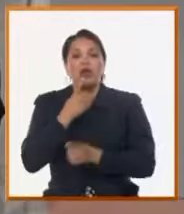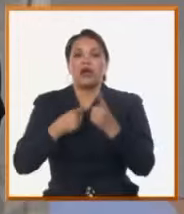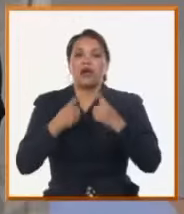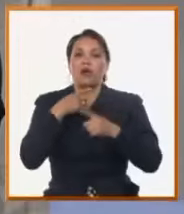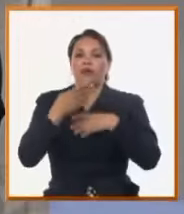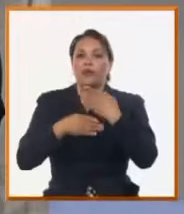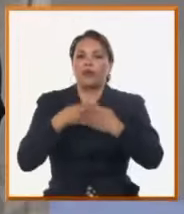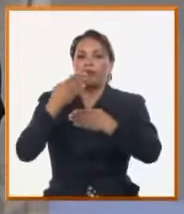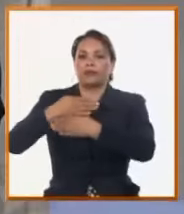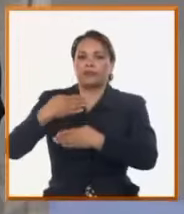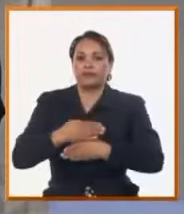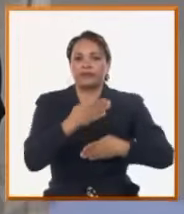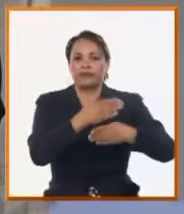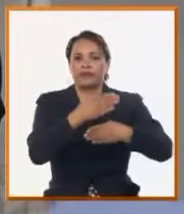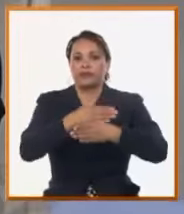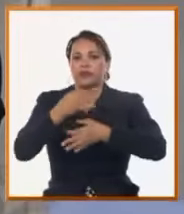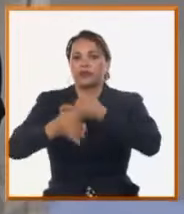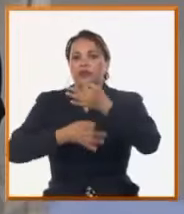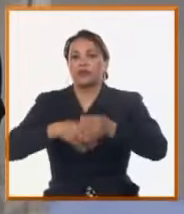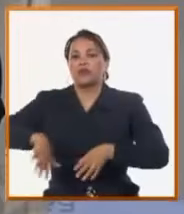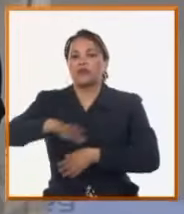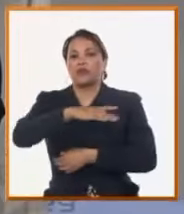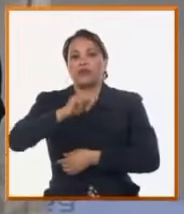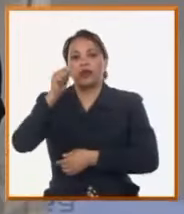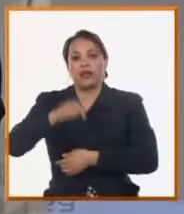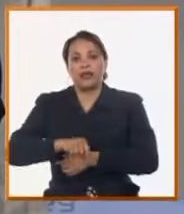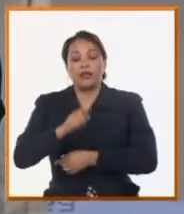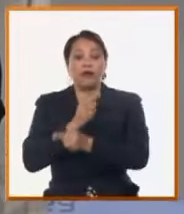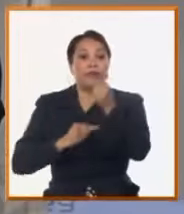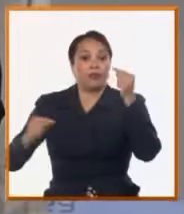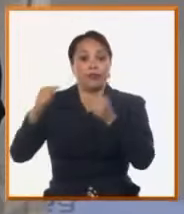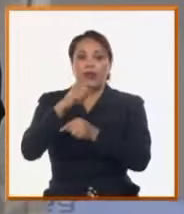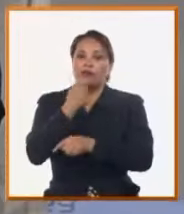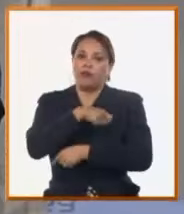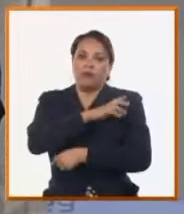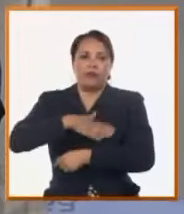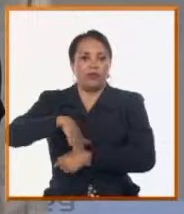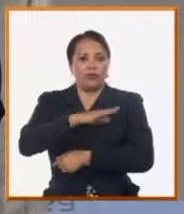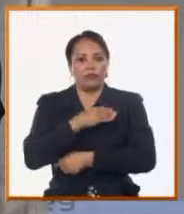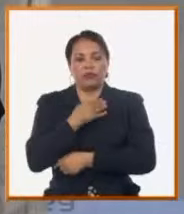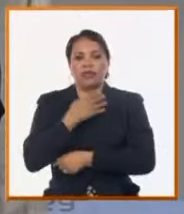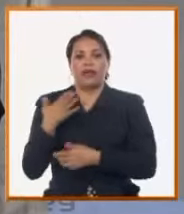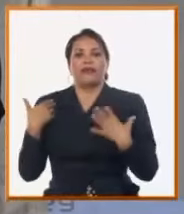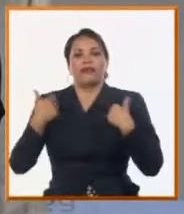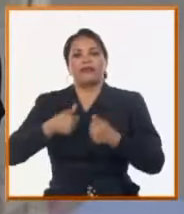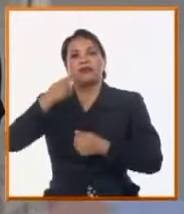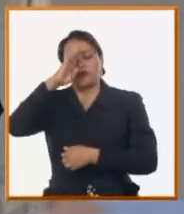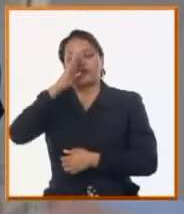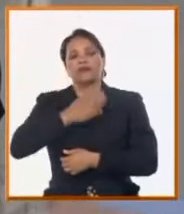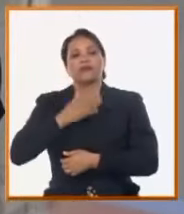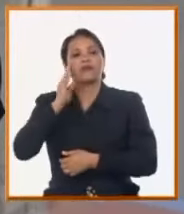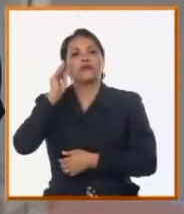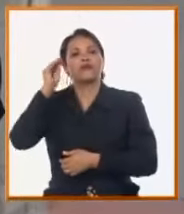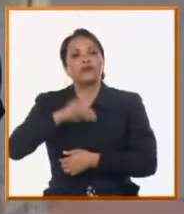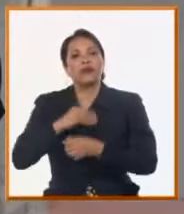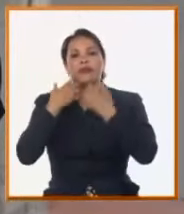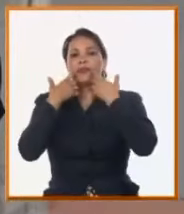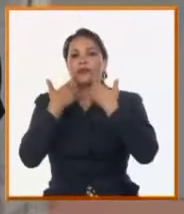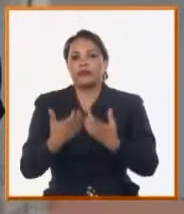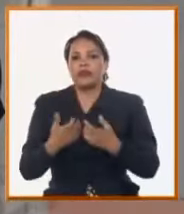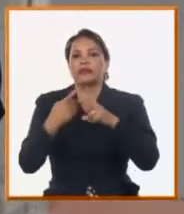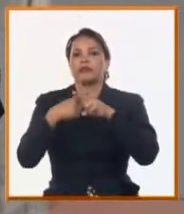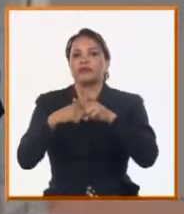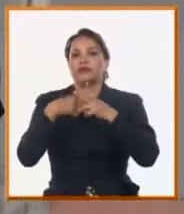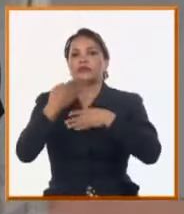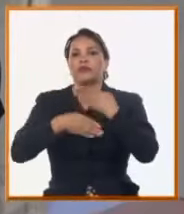aquí explicadas y expresadas por todos, hay una atención diferenciada por la dirección del país porque se reconoce la importancia de los sistemas